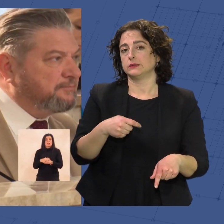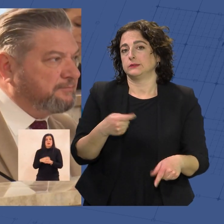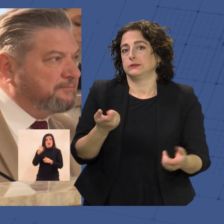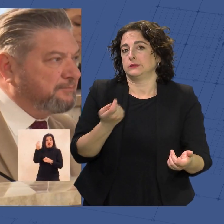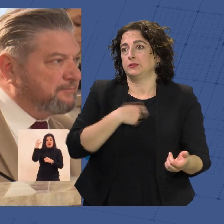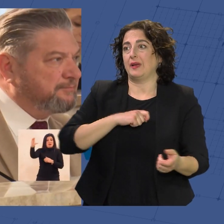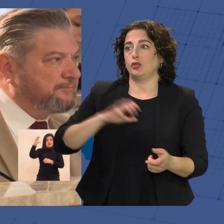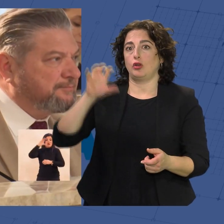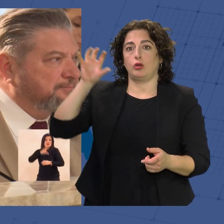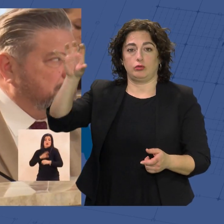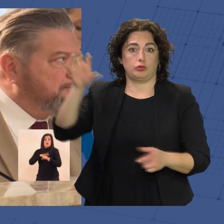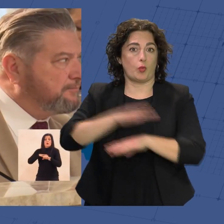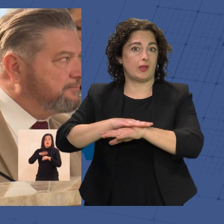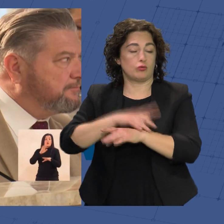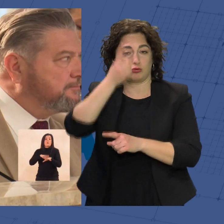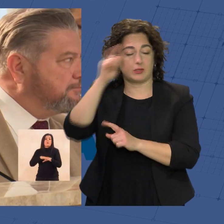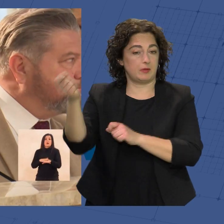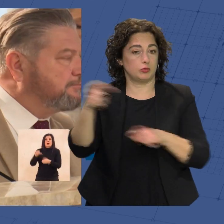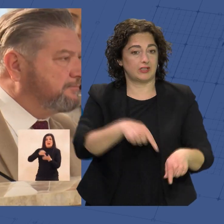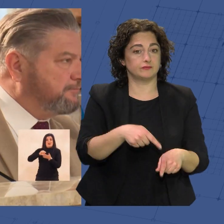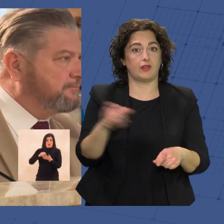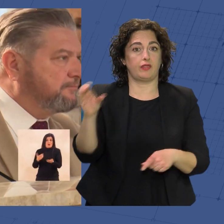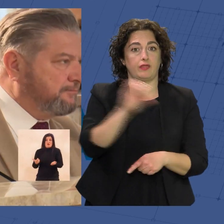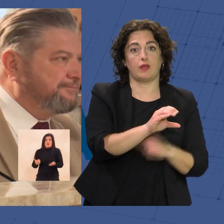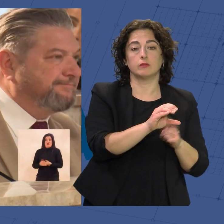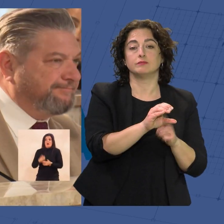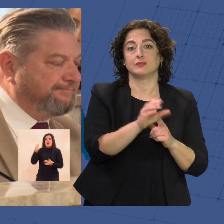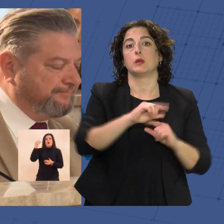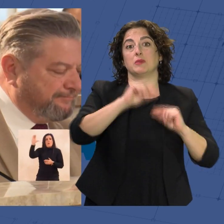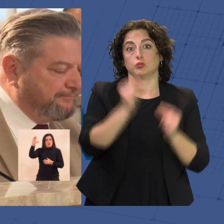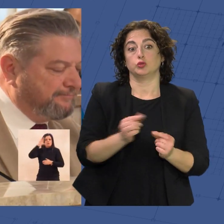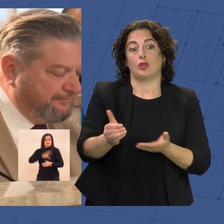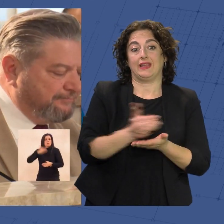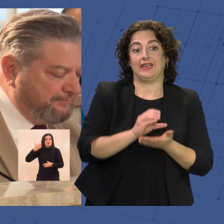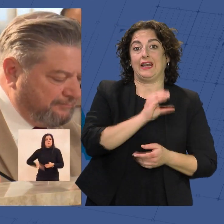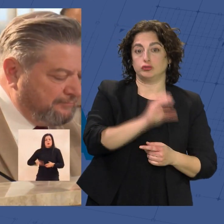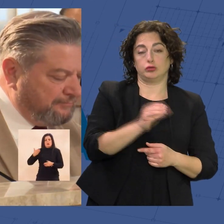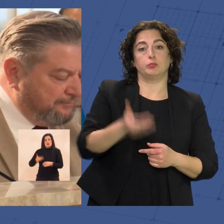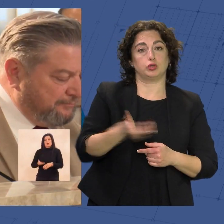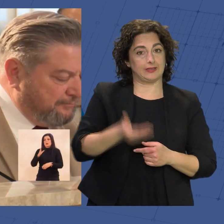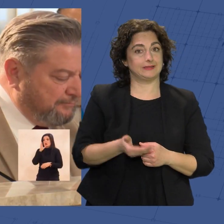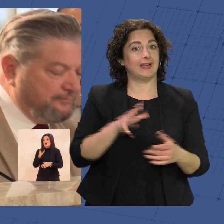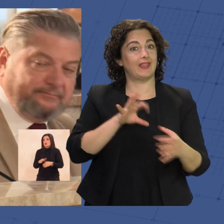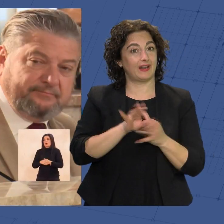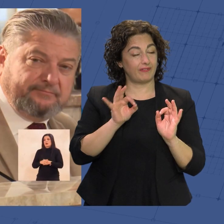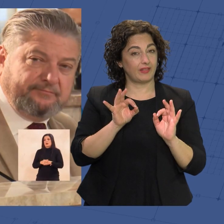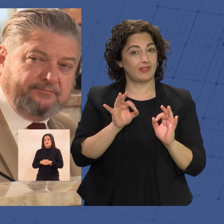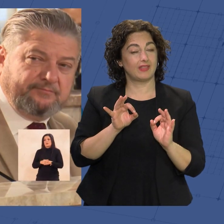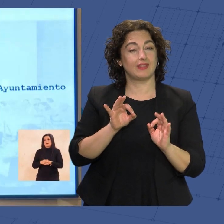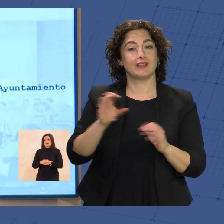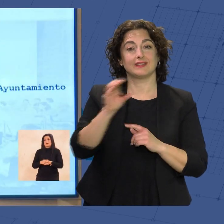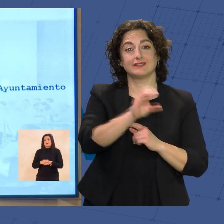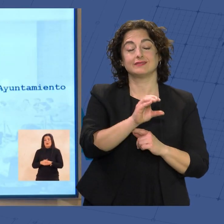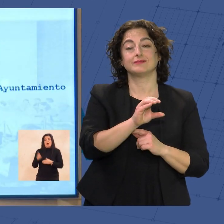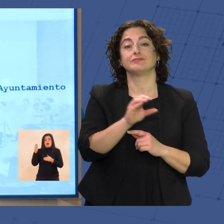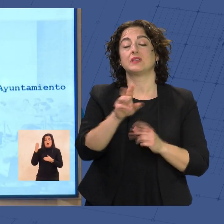las entidades locales. Es un importe muy importante dentro del presupuesto de ingresos, ya que hace referencia al importe de la cesión